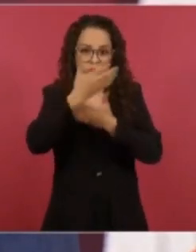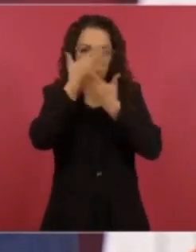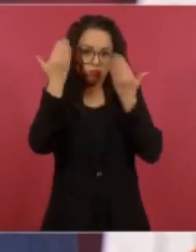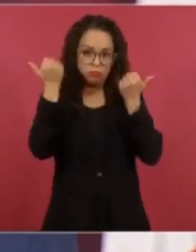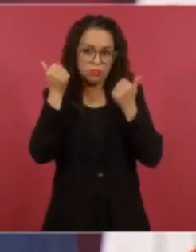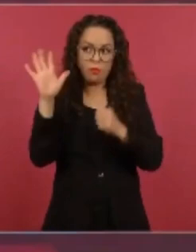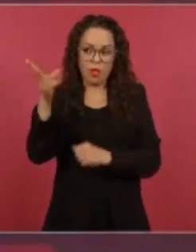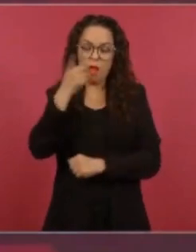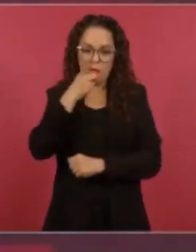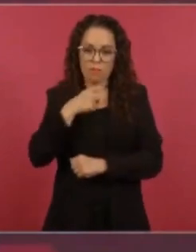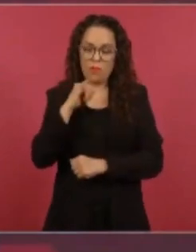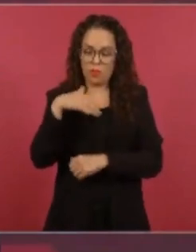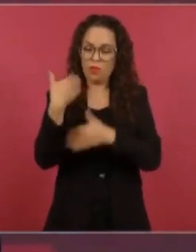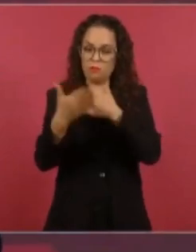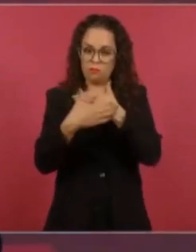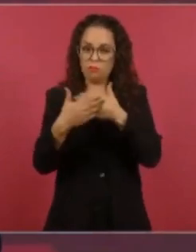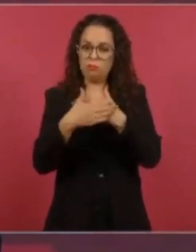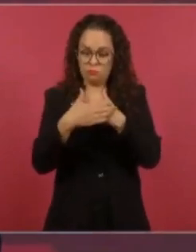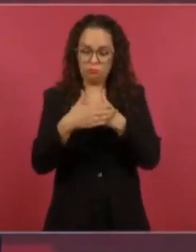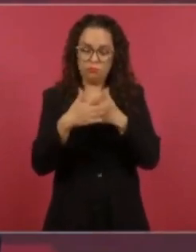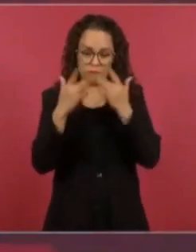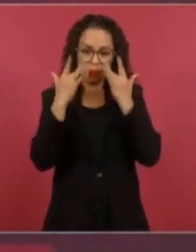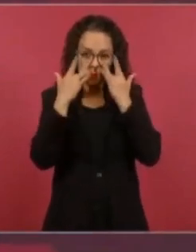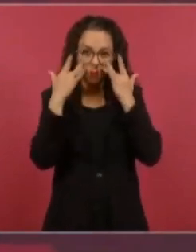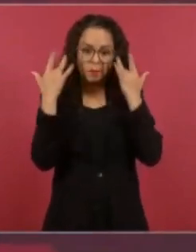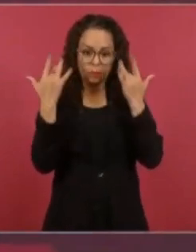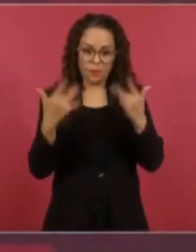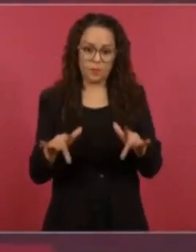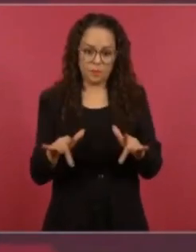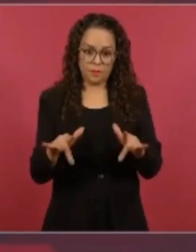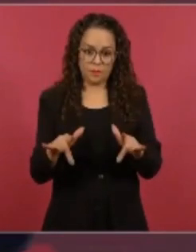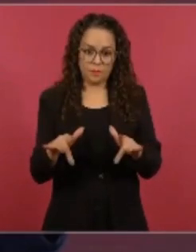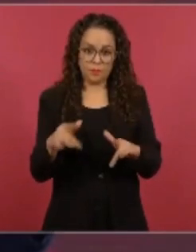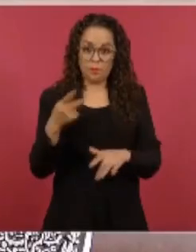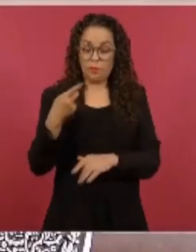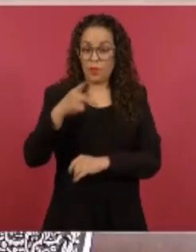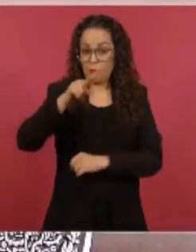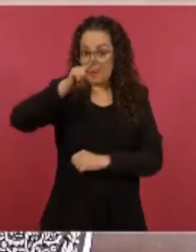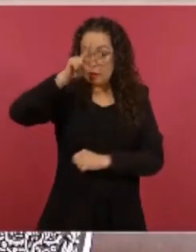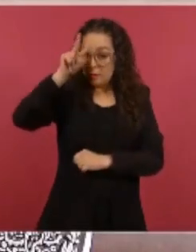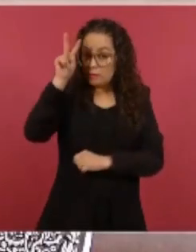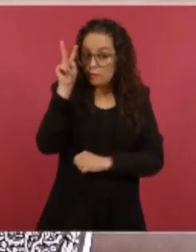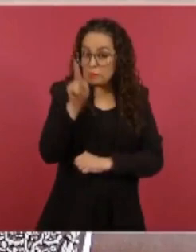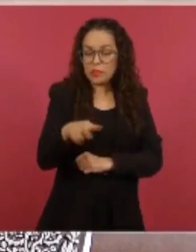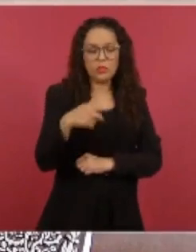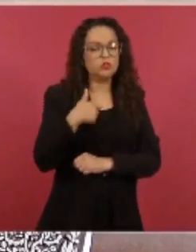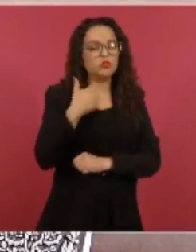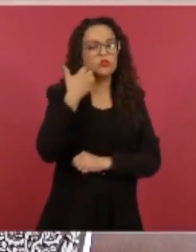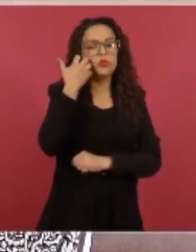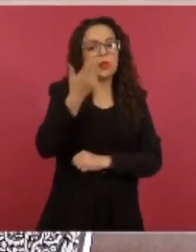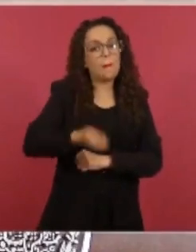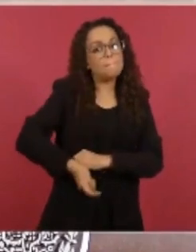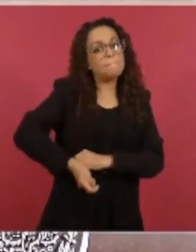primero agradecerles a todos, imagínense